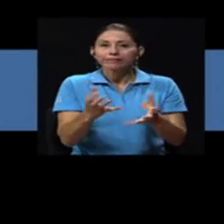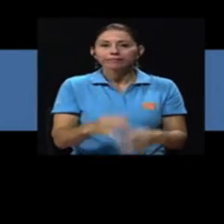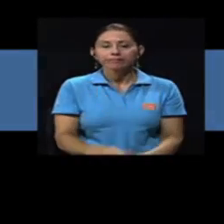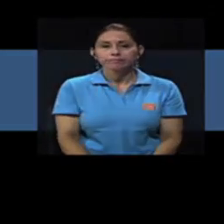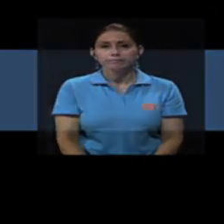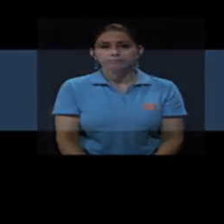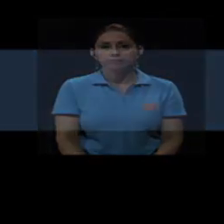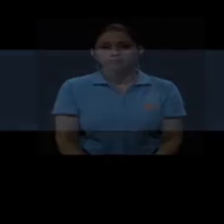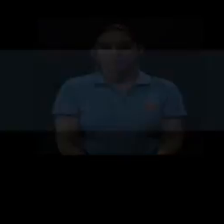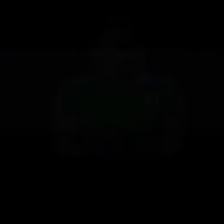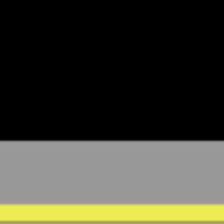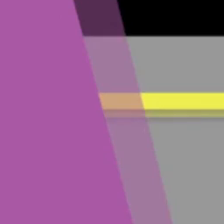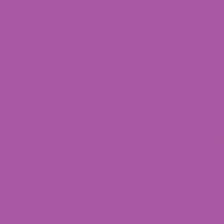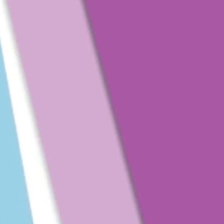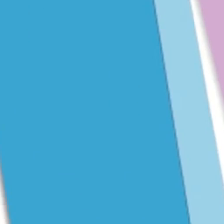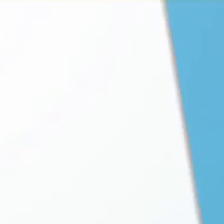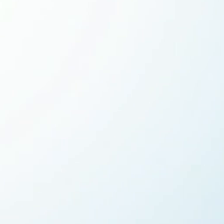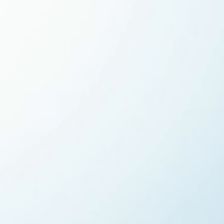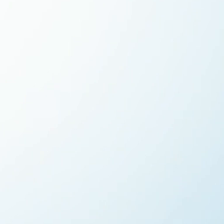realmente lo desean.